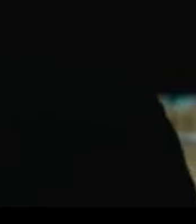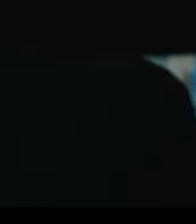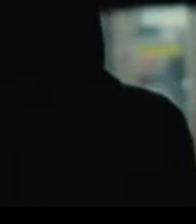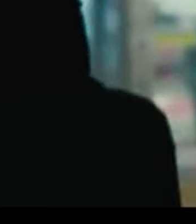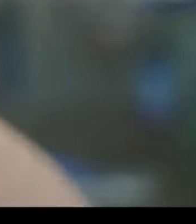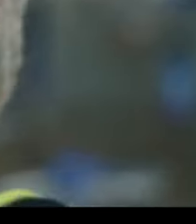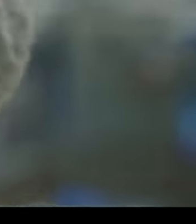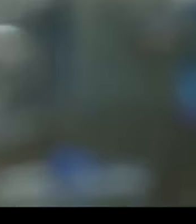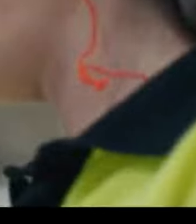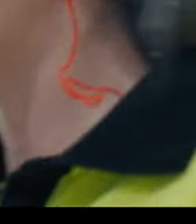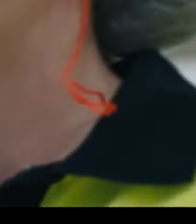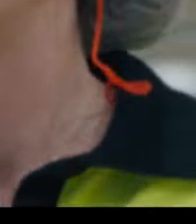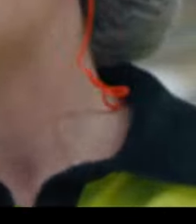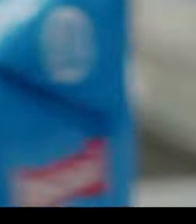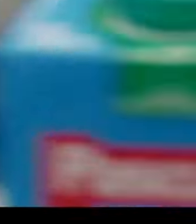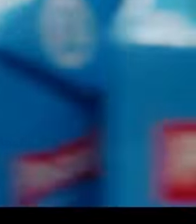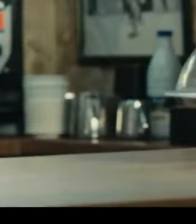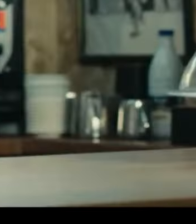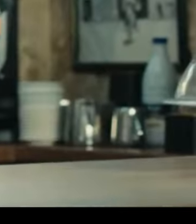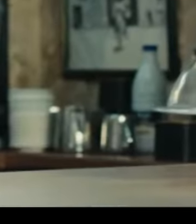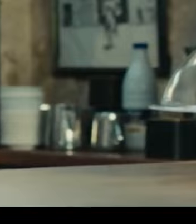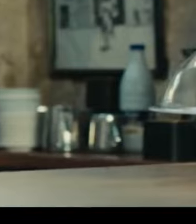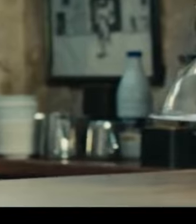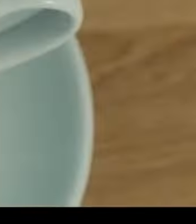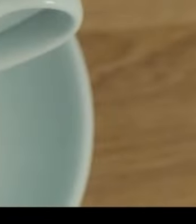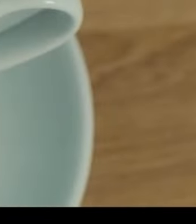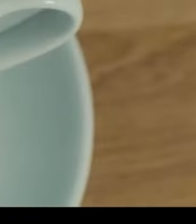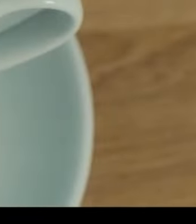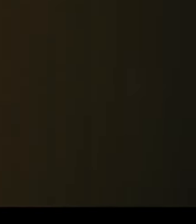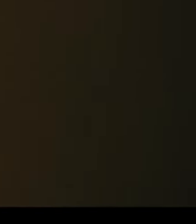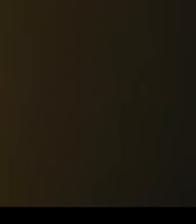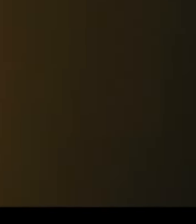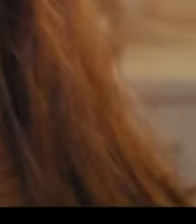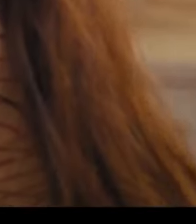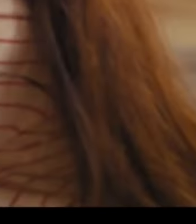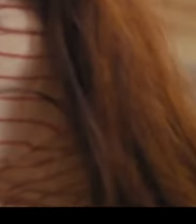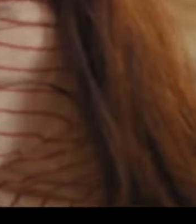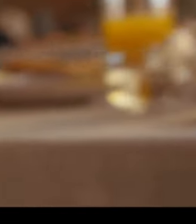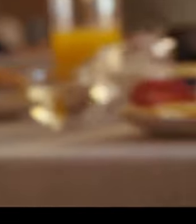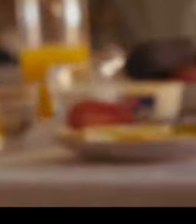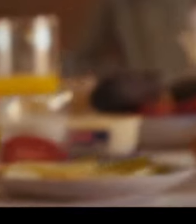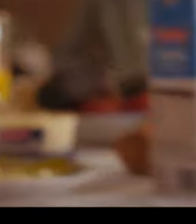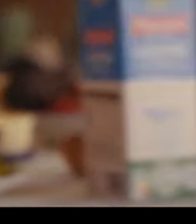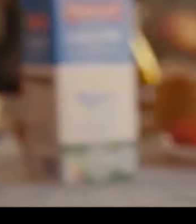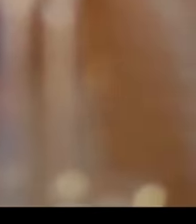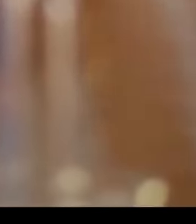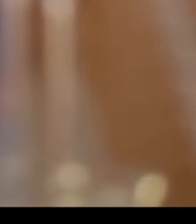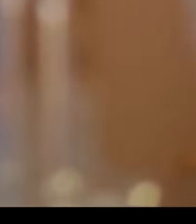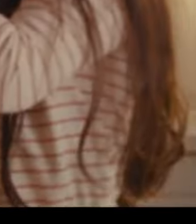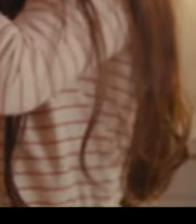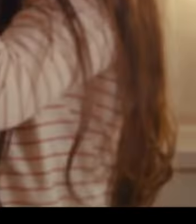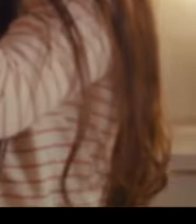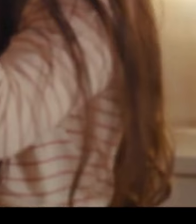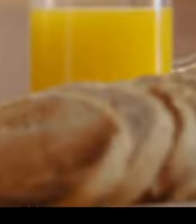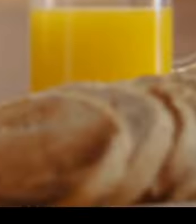cuidando cada paso que das desde el principio hasta el Ahora consigue un litro gratis